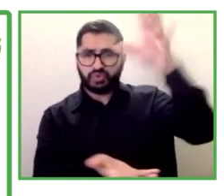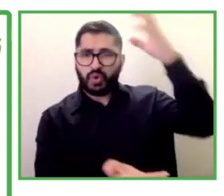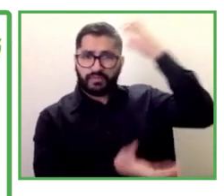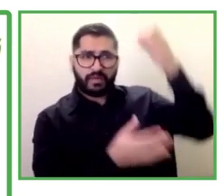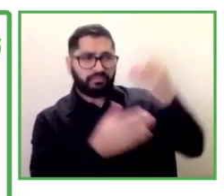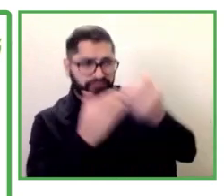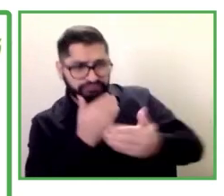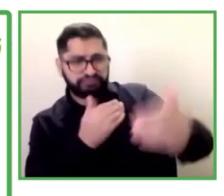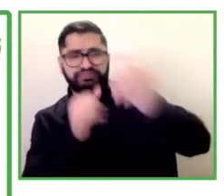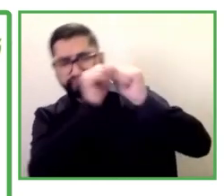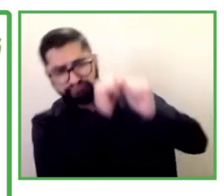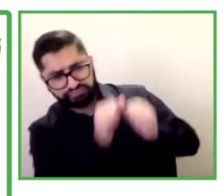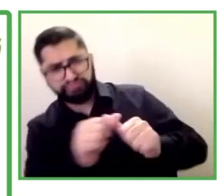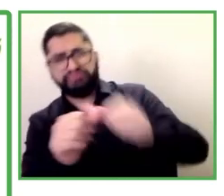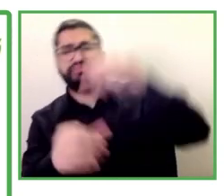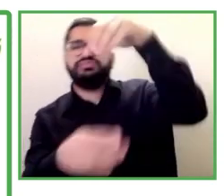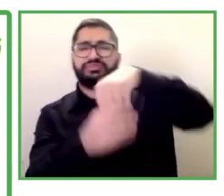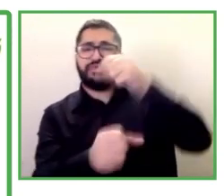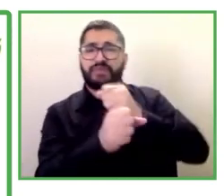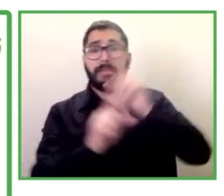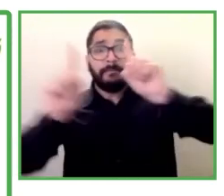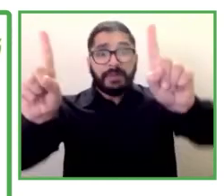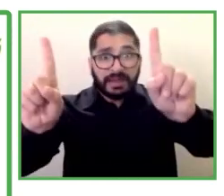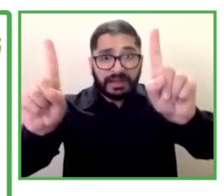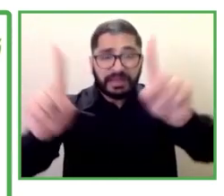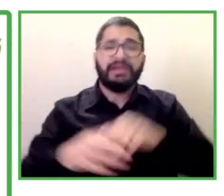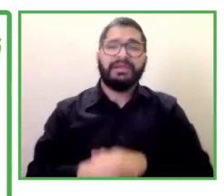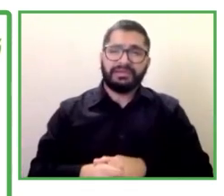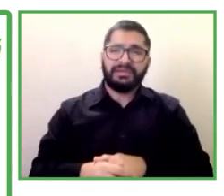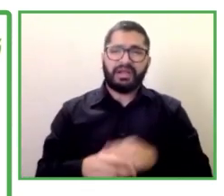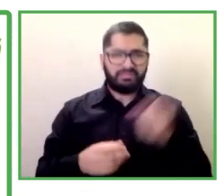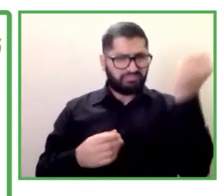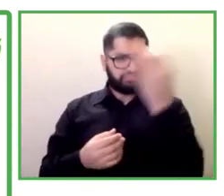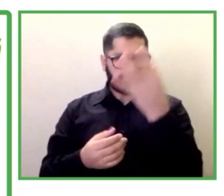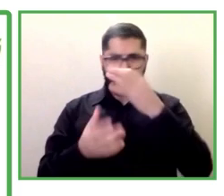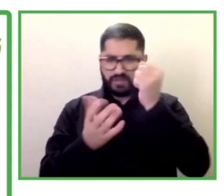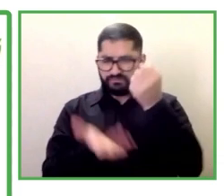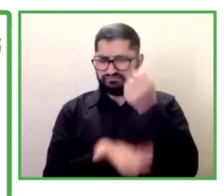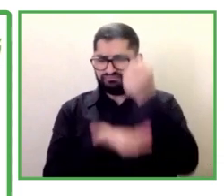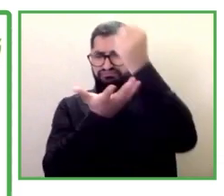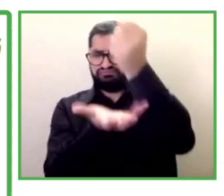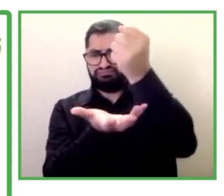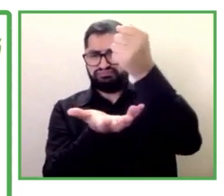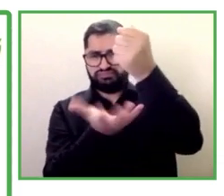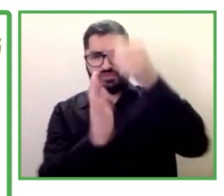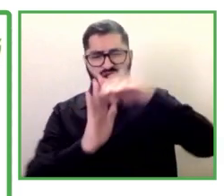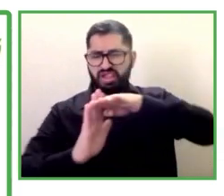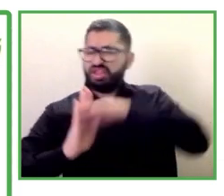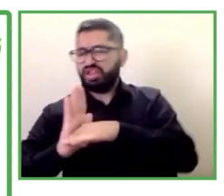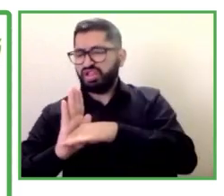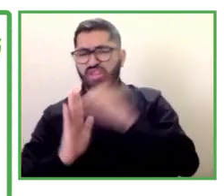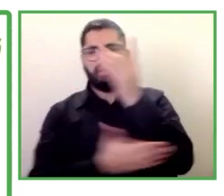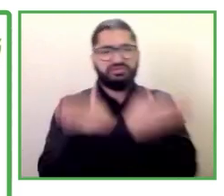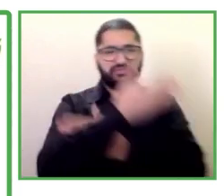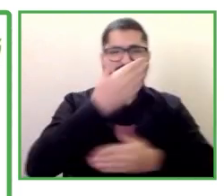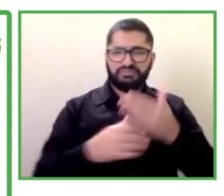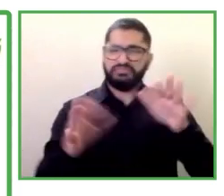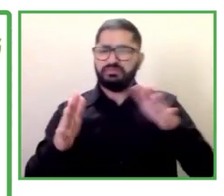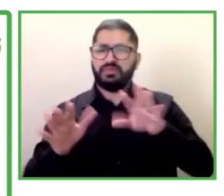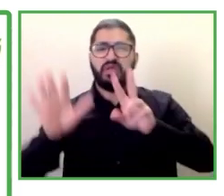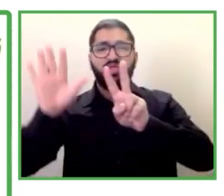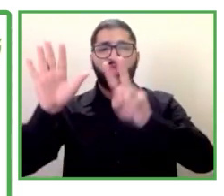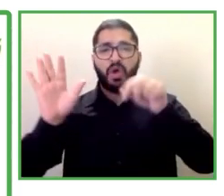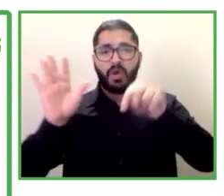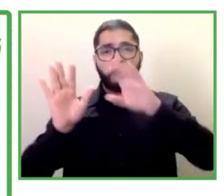en una cuantía menor a la establecida para personas con discapacidad por ejemplo la cuantía son 2.000 euros en vez de 3.900